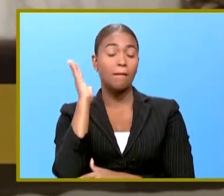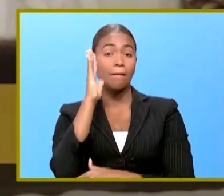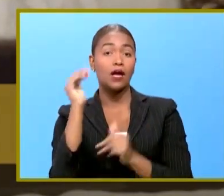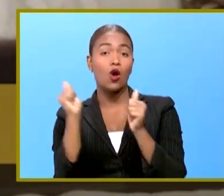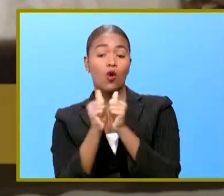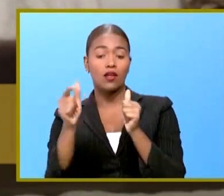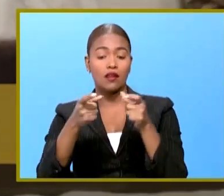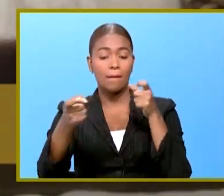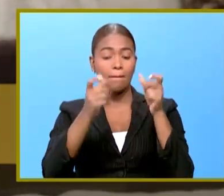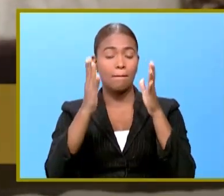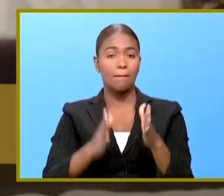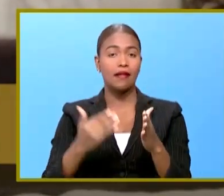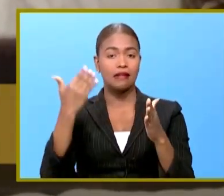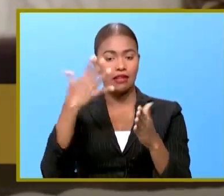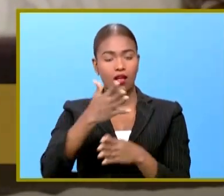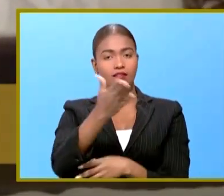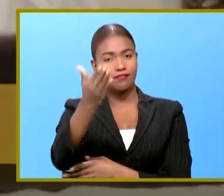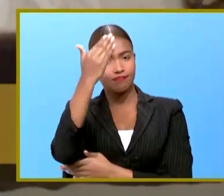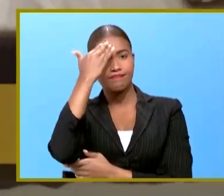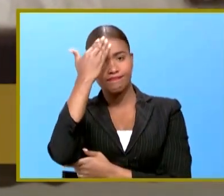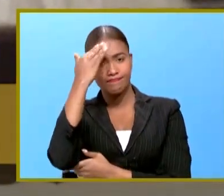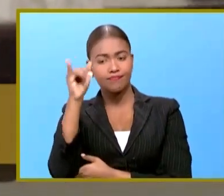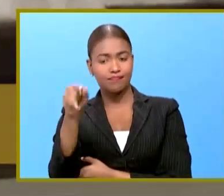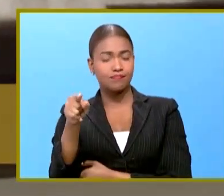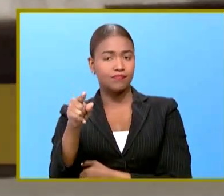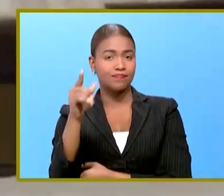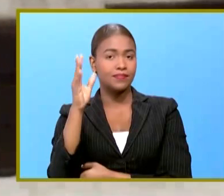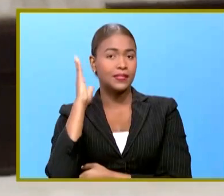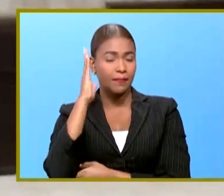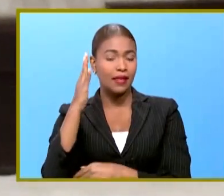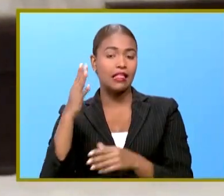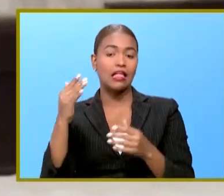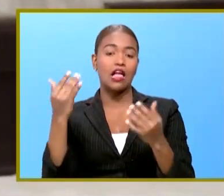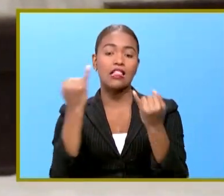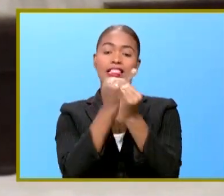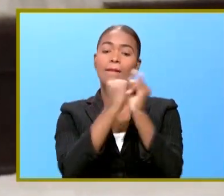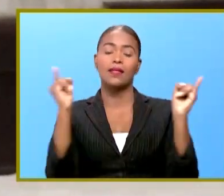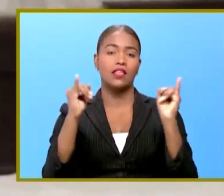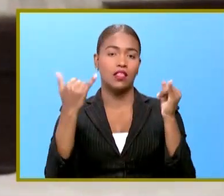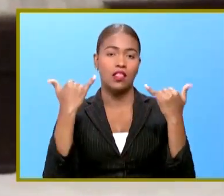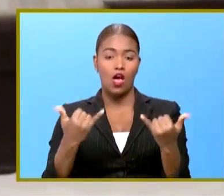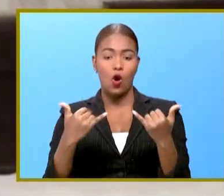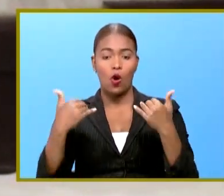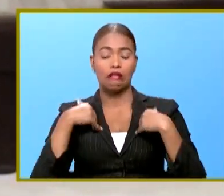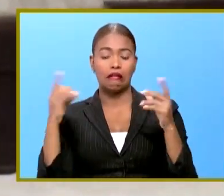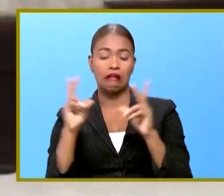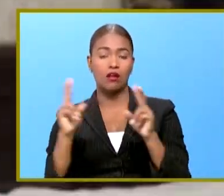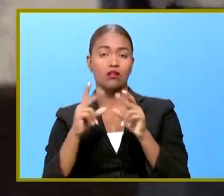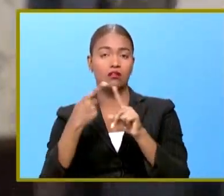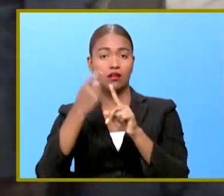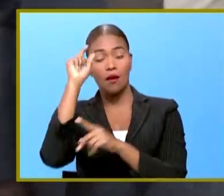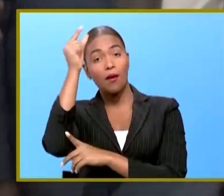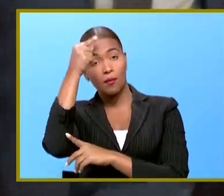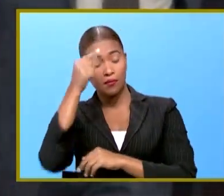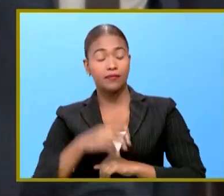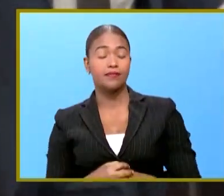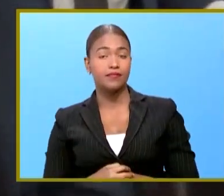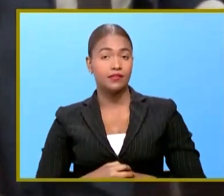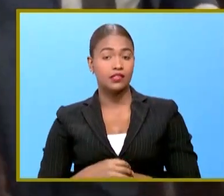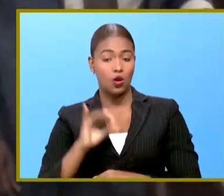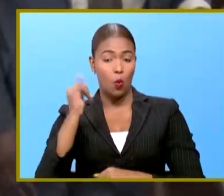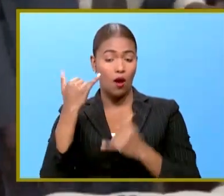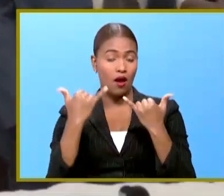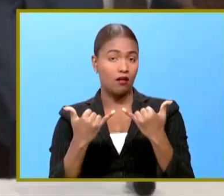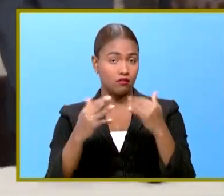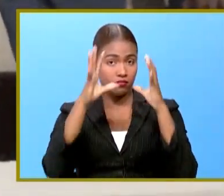procuraduría que ustedes saben que es totalmente independiente a las disposiciones políticas. Este jueves el